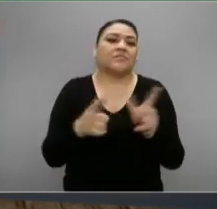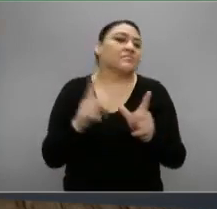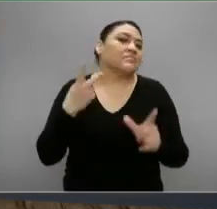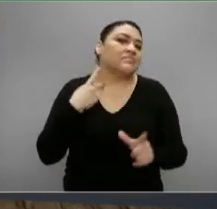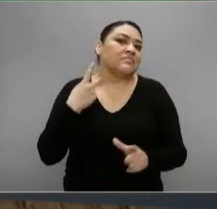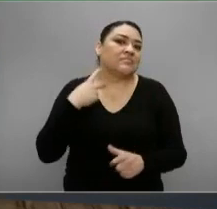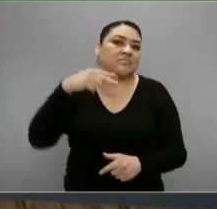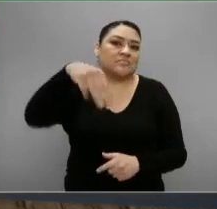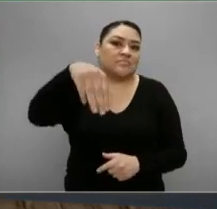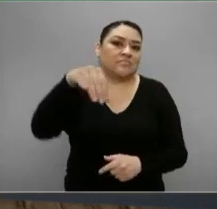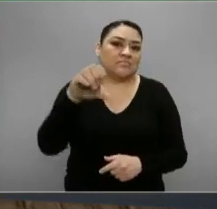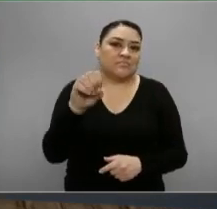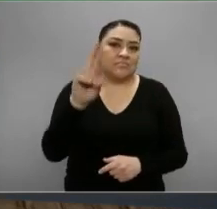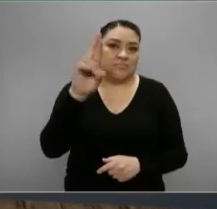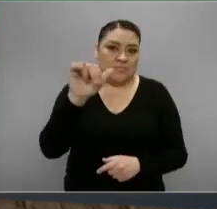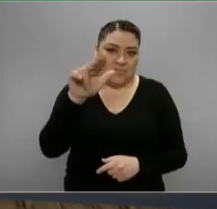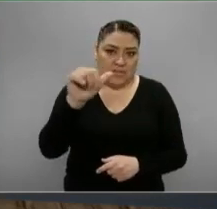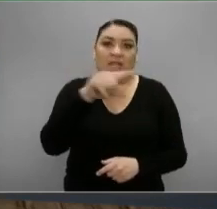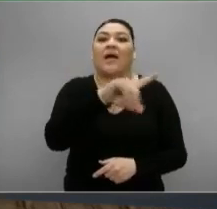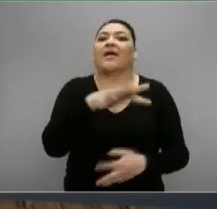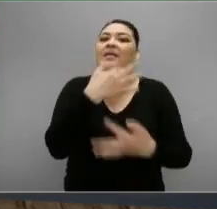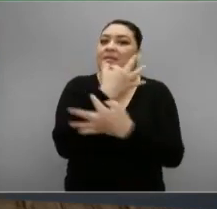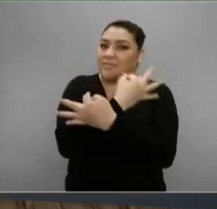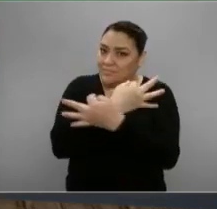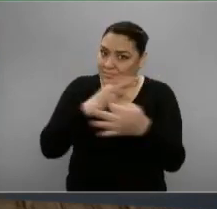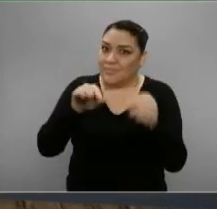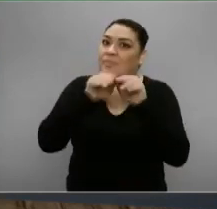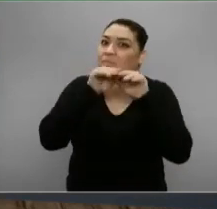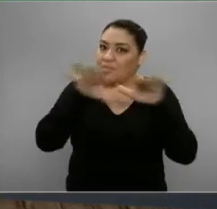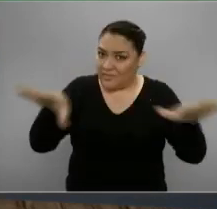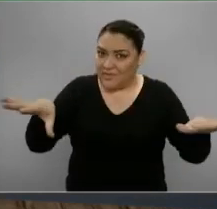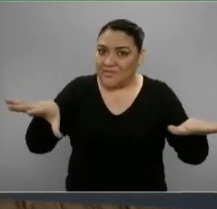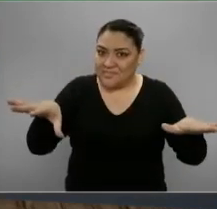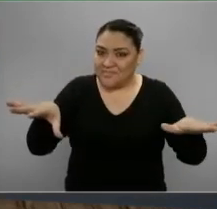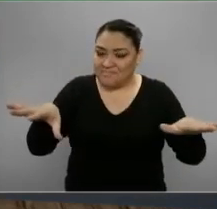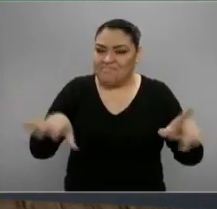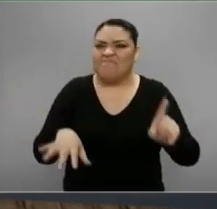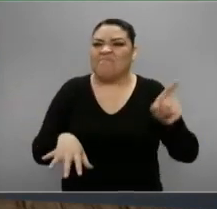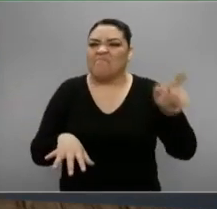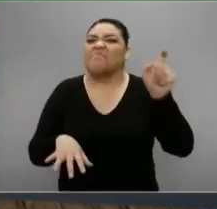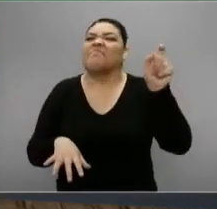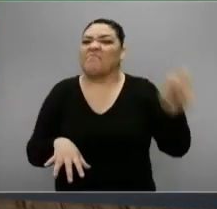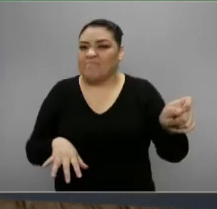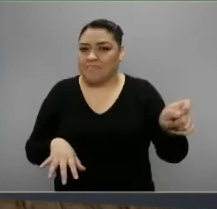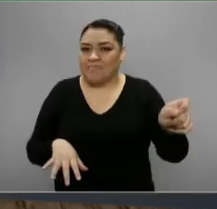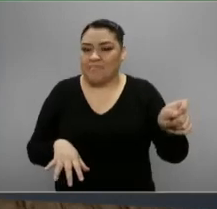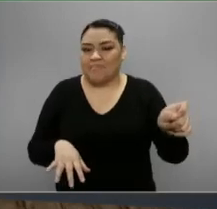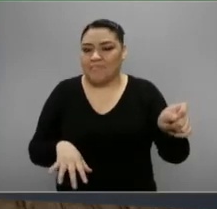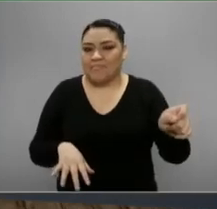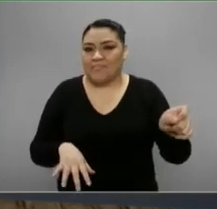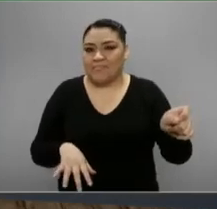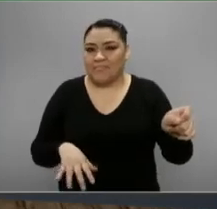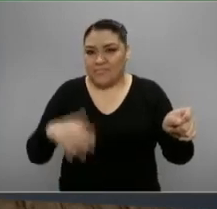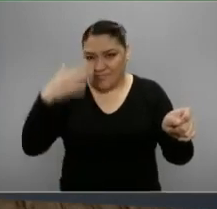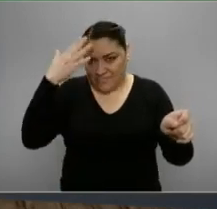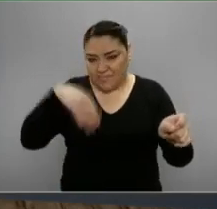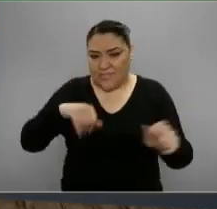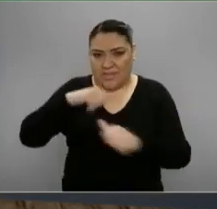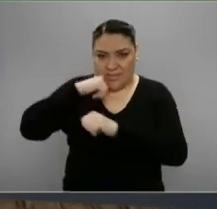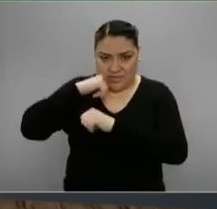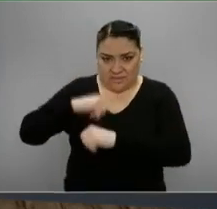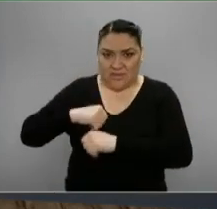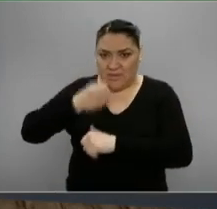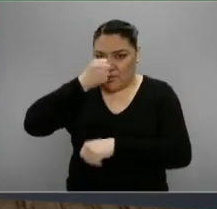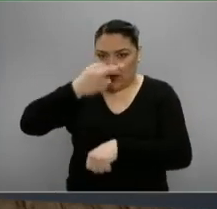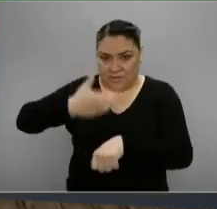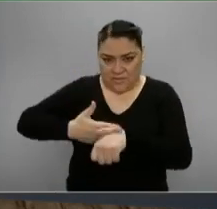emitió un mensaje. Un mensaje en el que conversa con el funcionario de